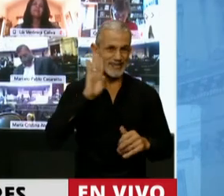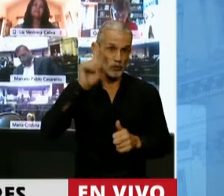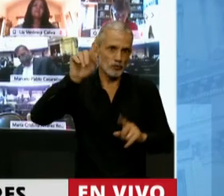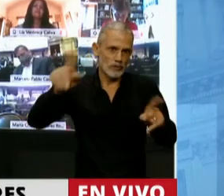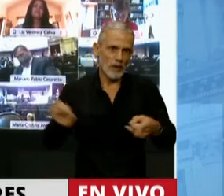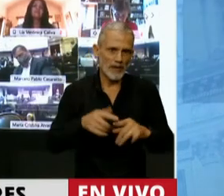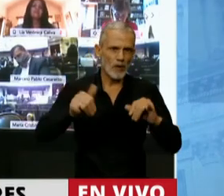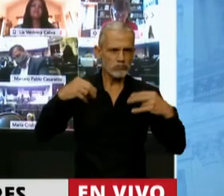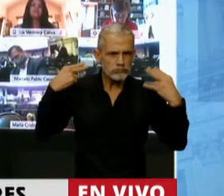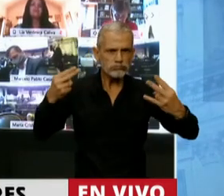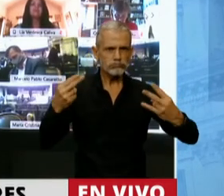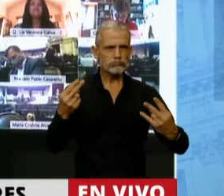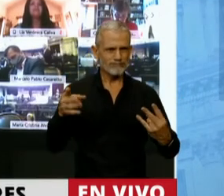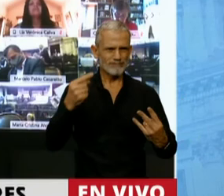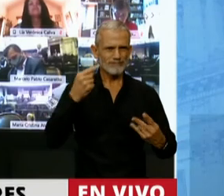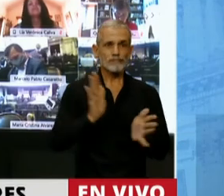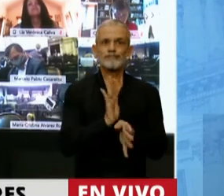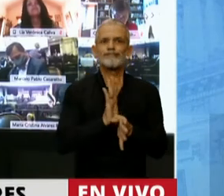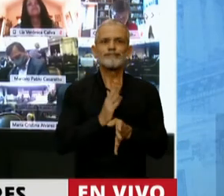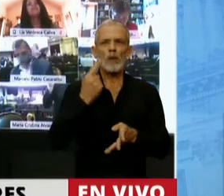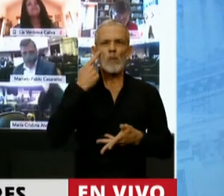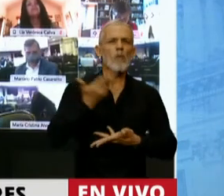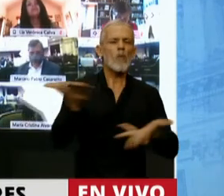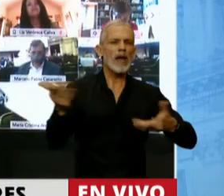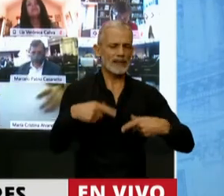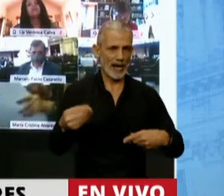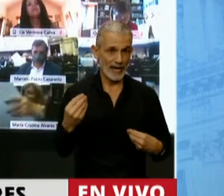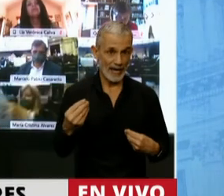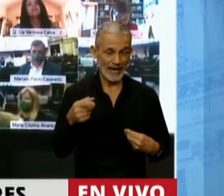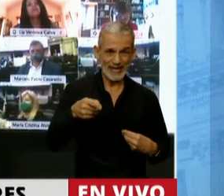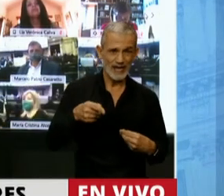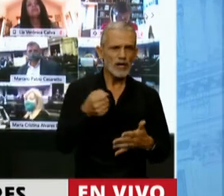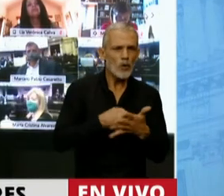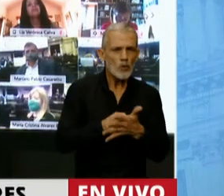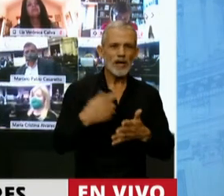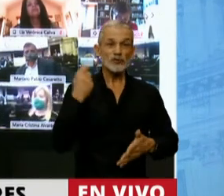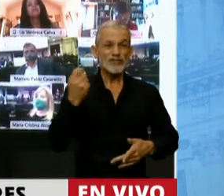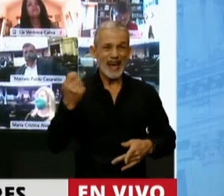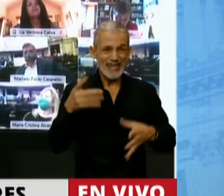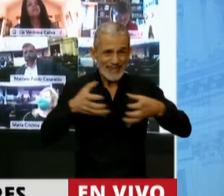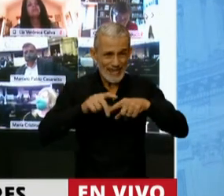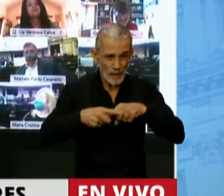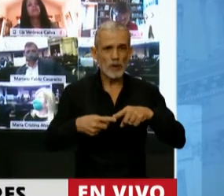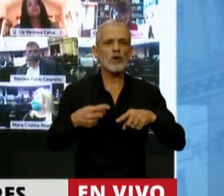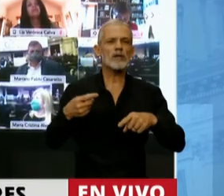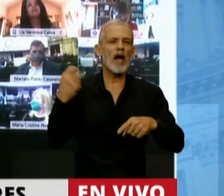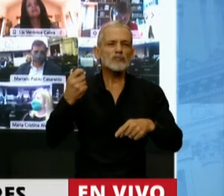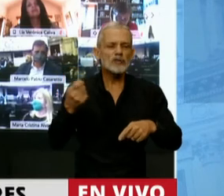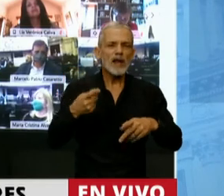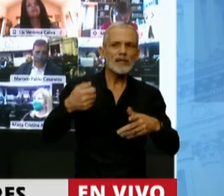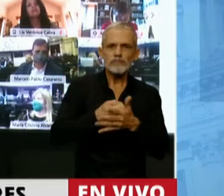por ejemplo, eso demuestra que esa pelea socialista, esa lucha socialista para que